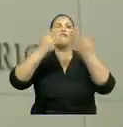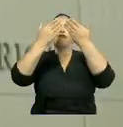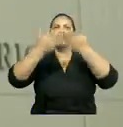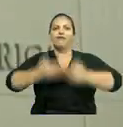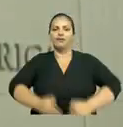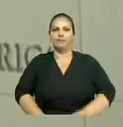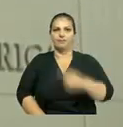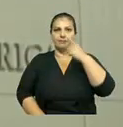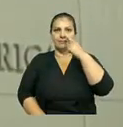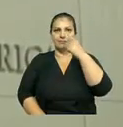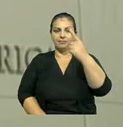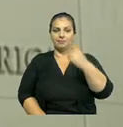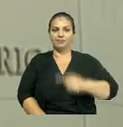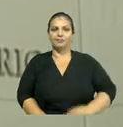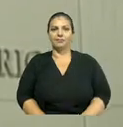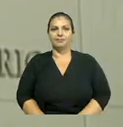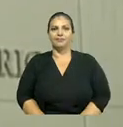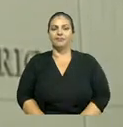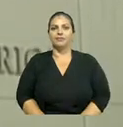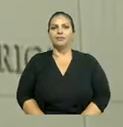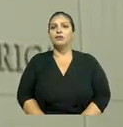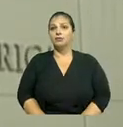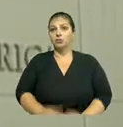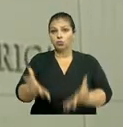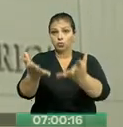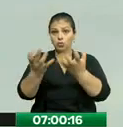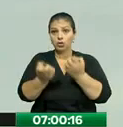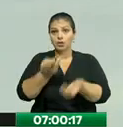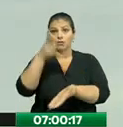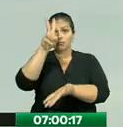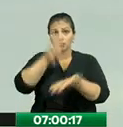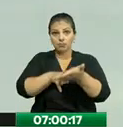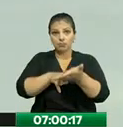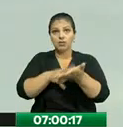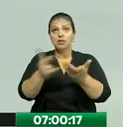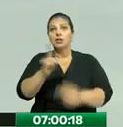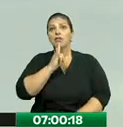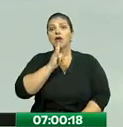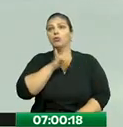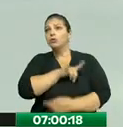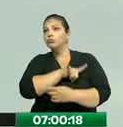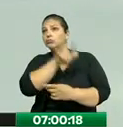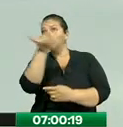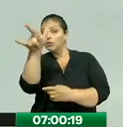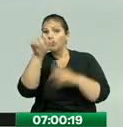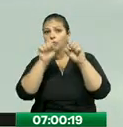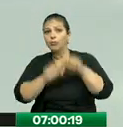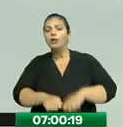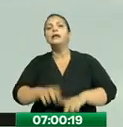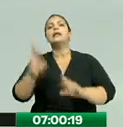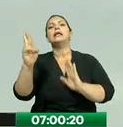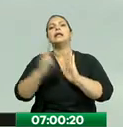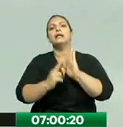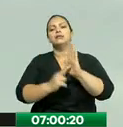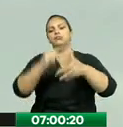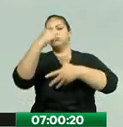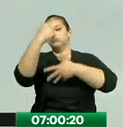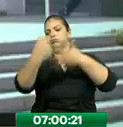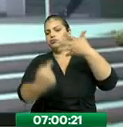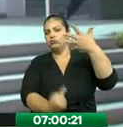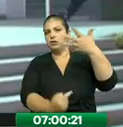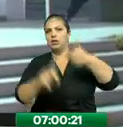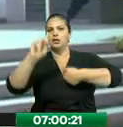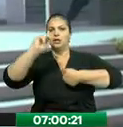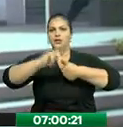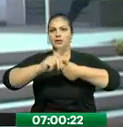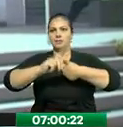Si usted quiere aplicar a la lotería de visas estadounidenses, son varios los requisitos que deberá cumplir. El primero es que